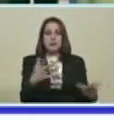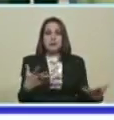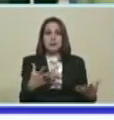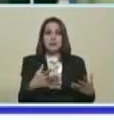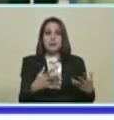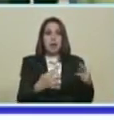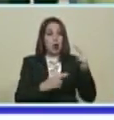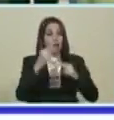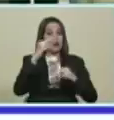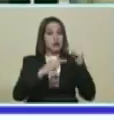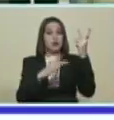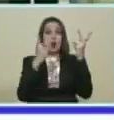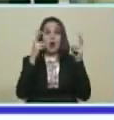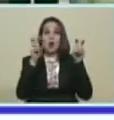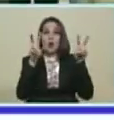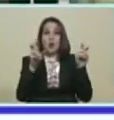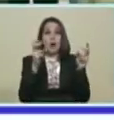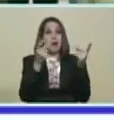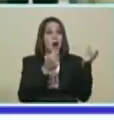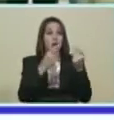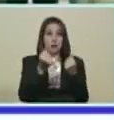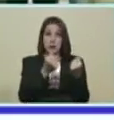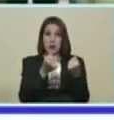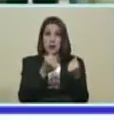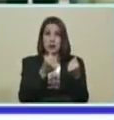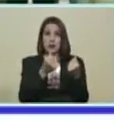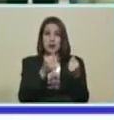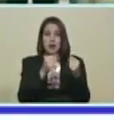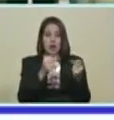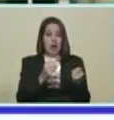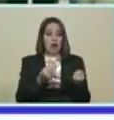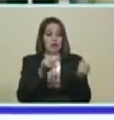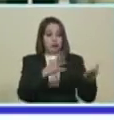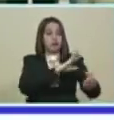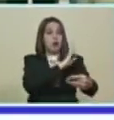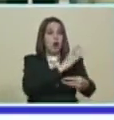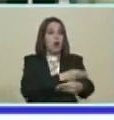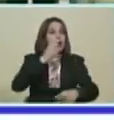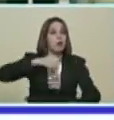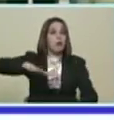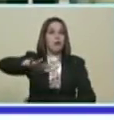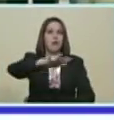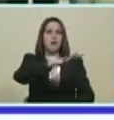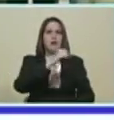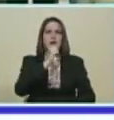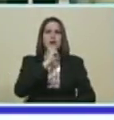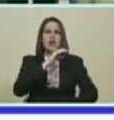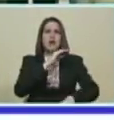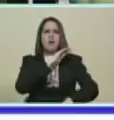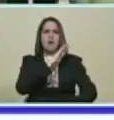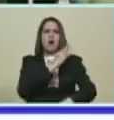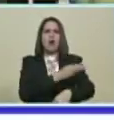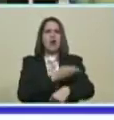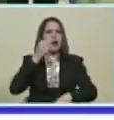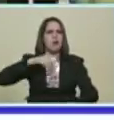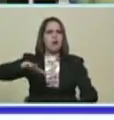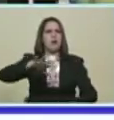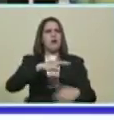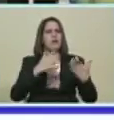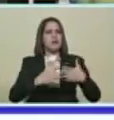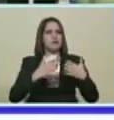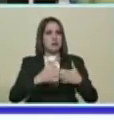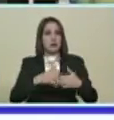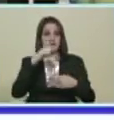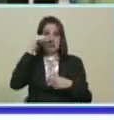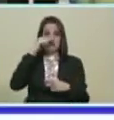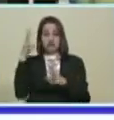la construcción De una nueva economía Una economía Que empodera Al pueblo Porque quien es poder En esta fábrica Un